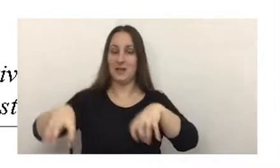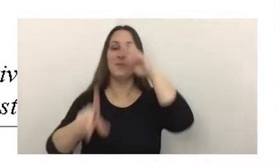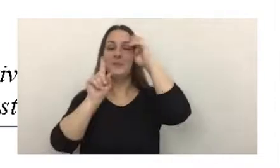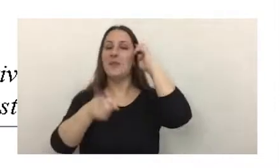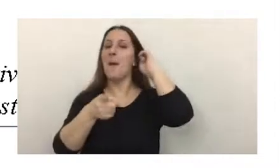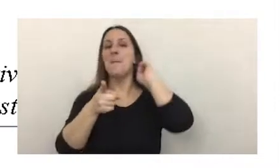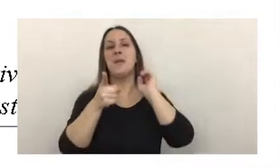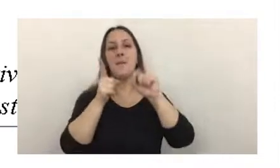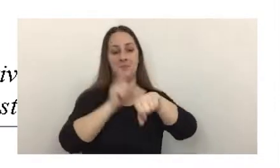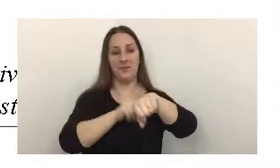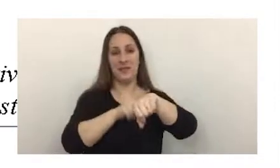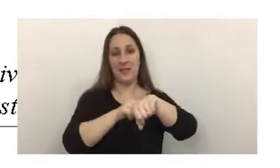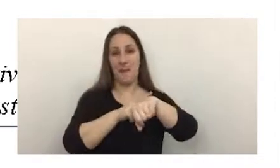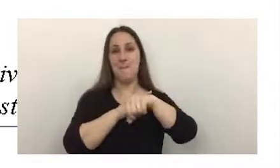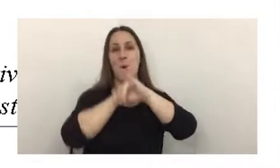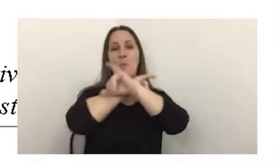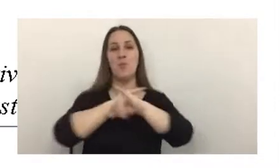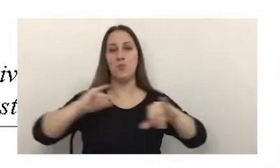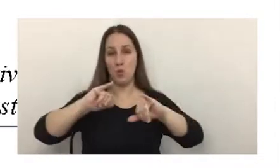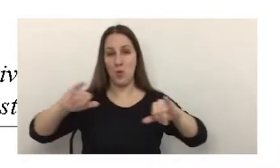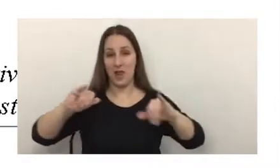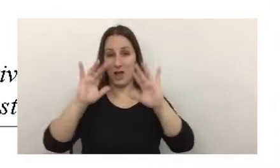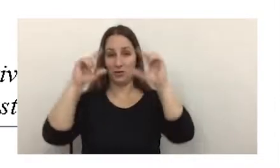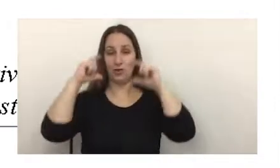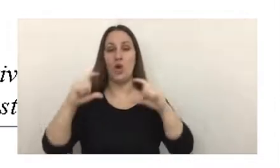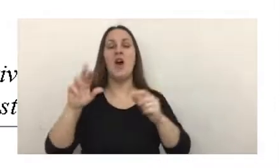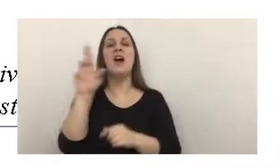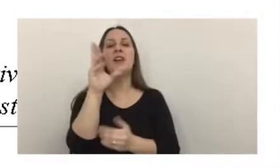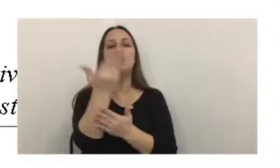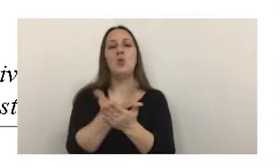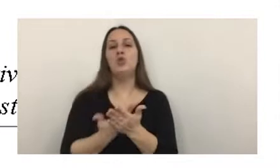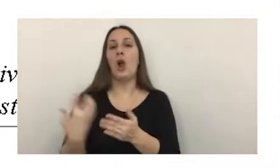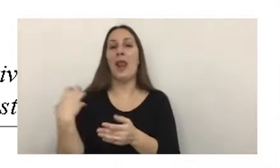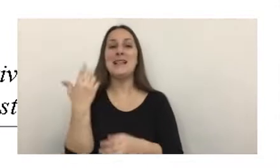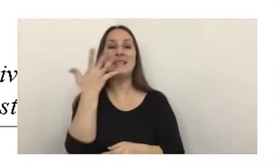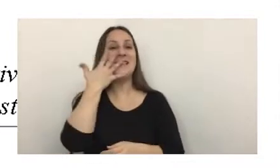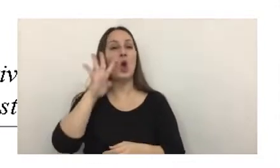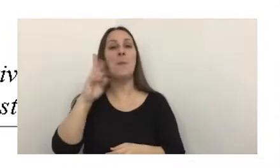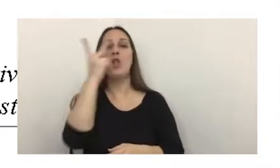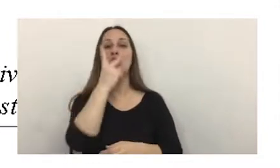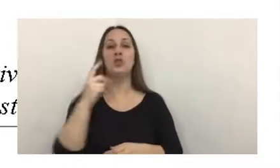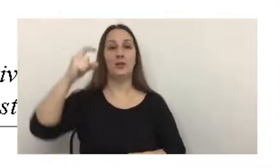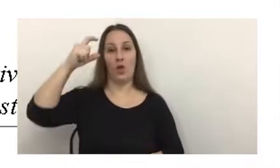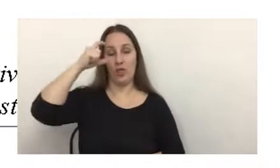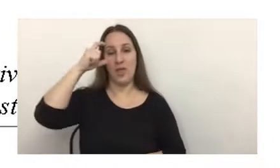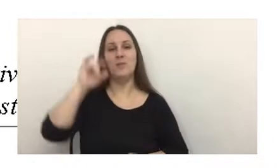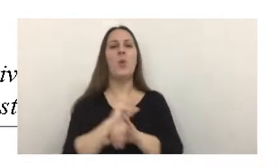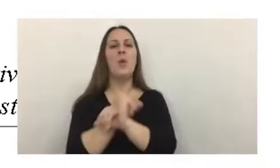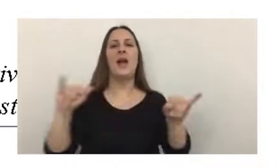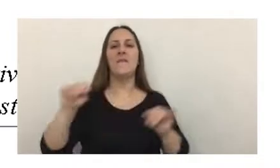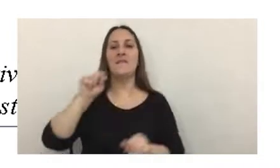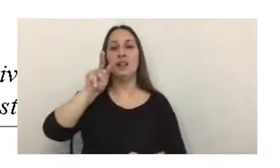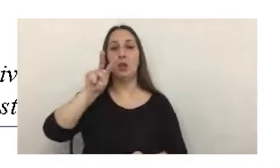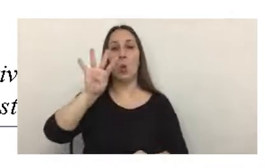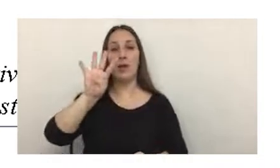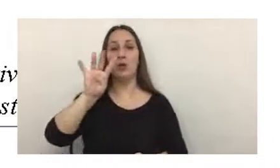siguiendo el orden cronológico de las publicaciones, tenemos la resolución general 5.210, publicada el 24